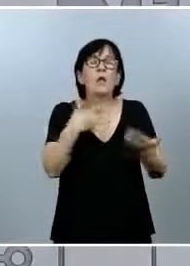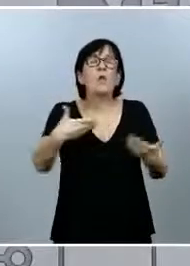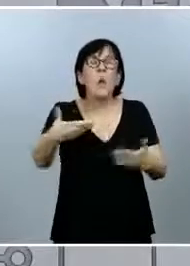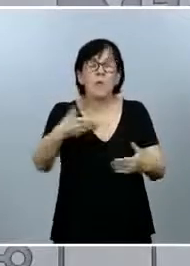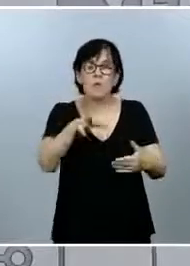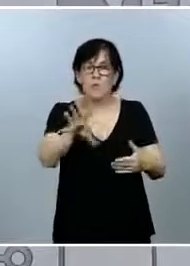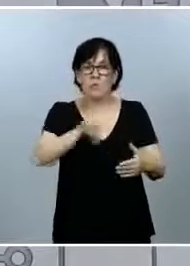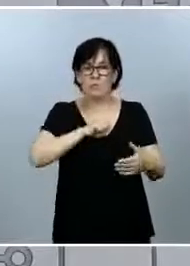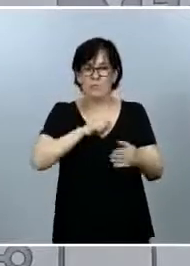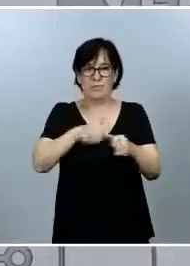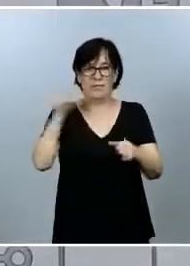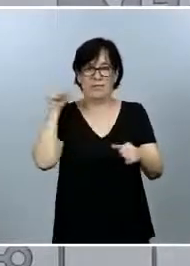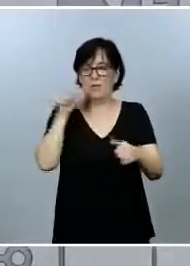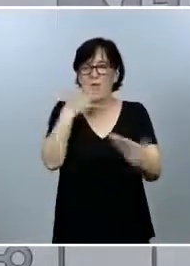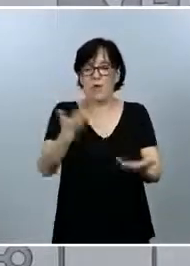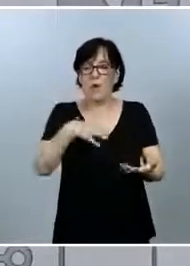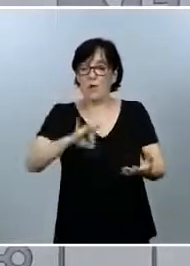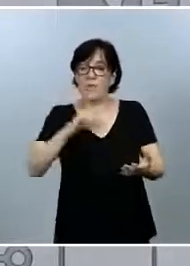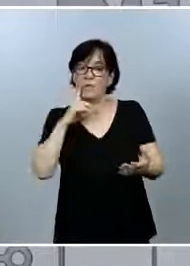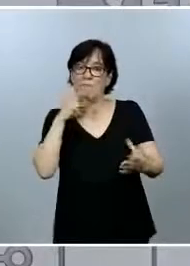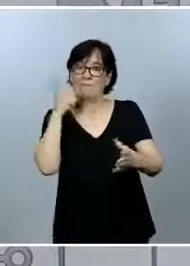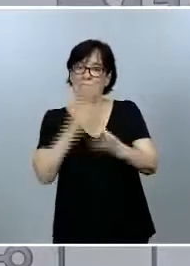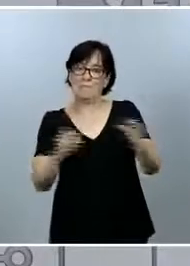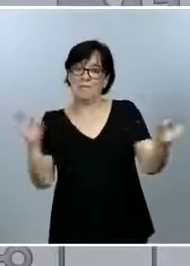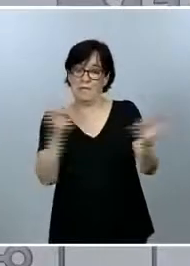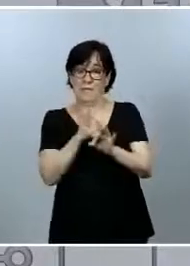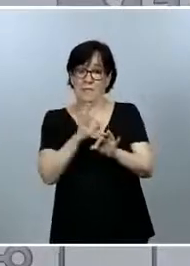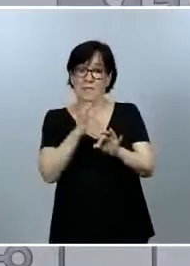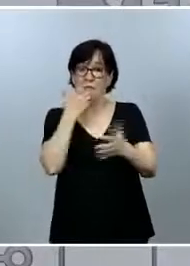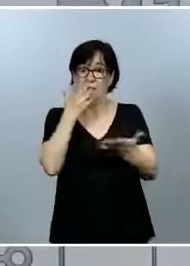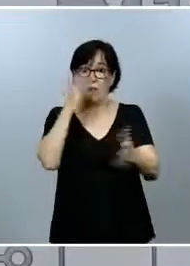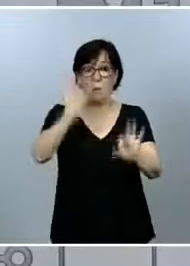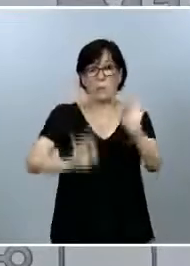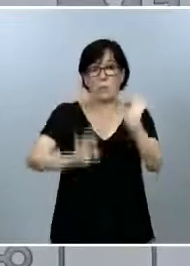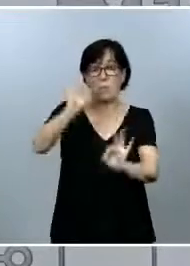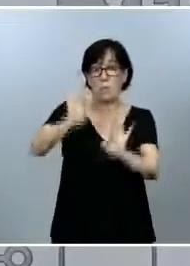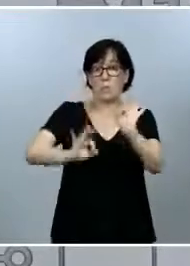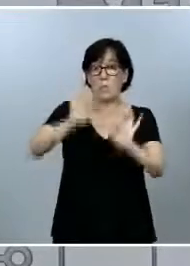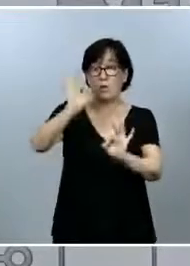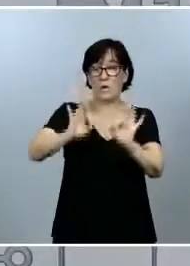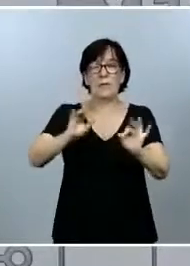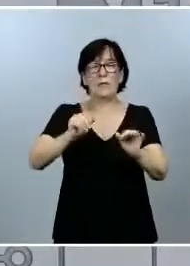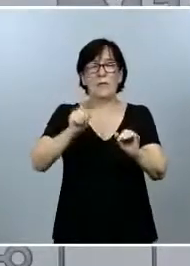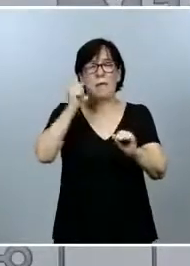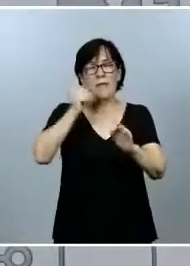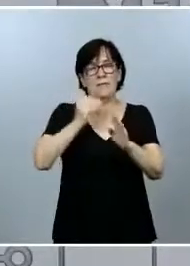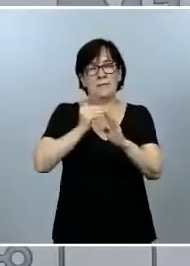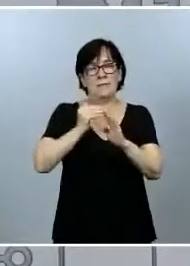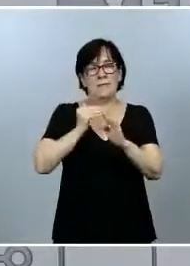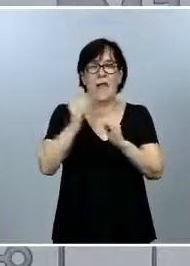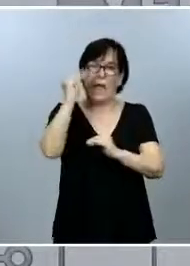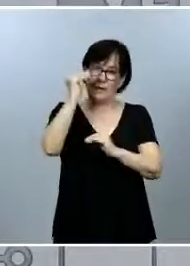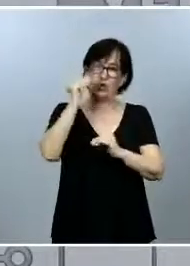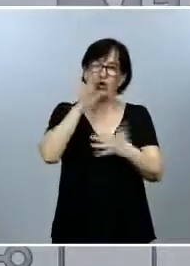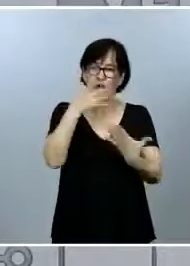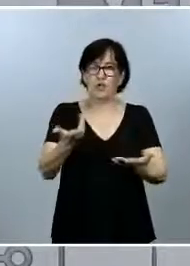eso nos puede llevar a algún error, siendo este porcentaje quizás más alto del que